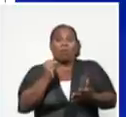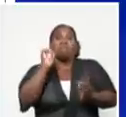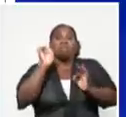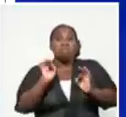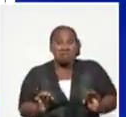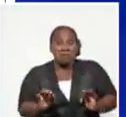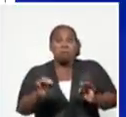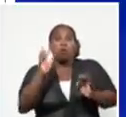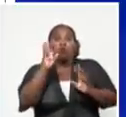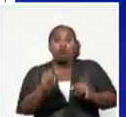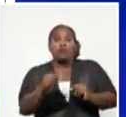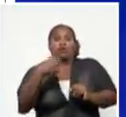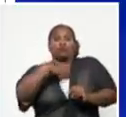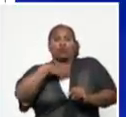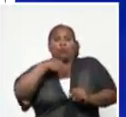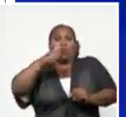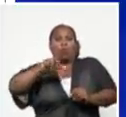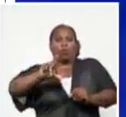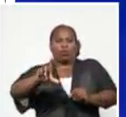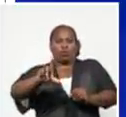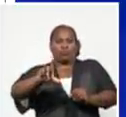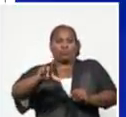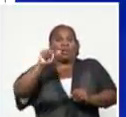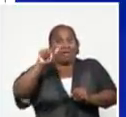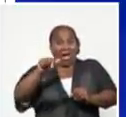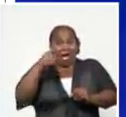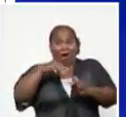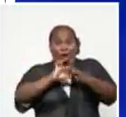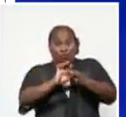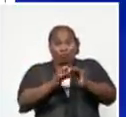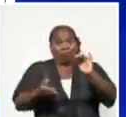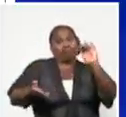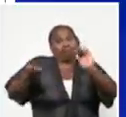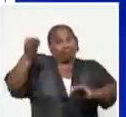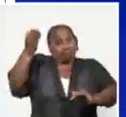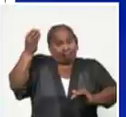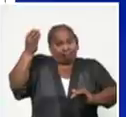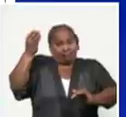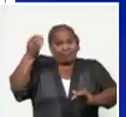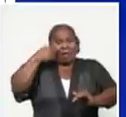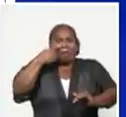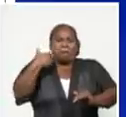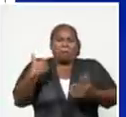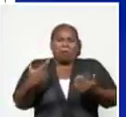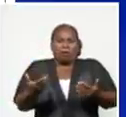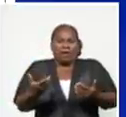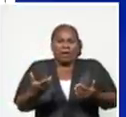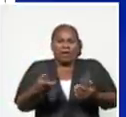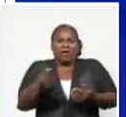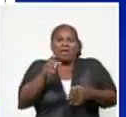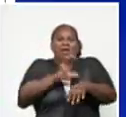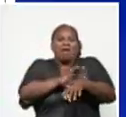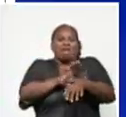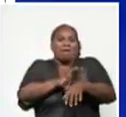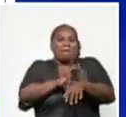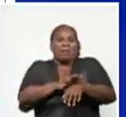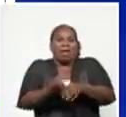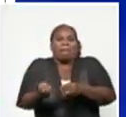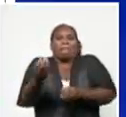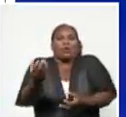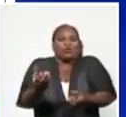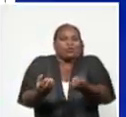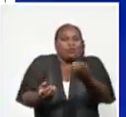sin lugar a dudas, lo vamos a superar con creces y tiene que ver con el comportamiento exponencial que va teniendo la enfermedad durante este